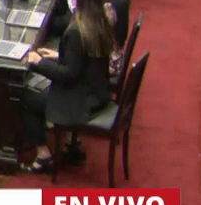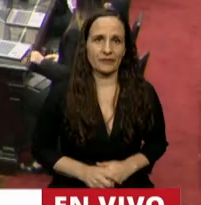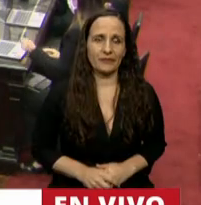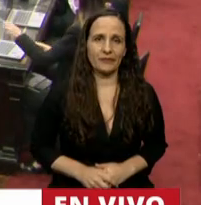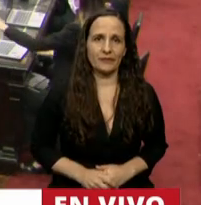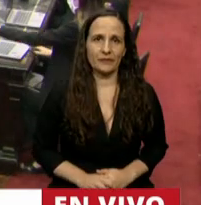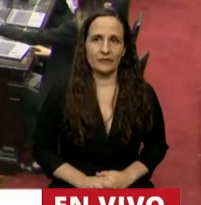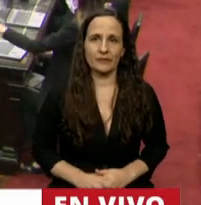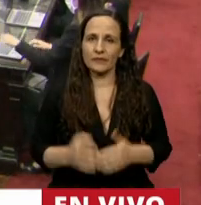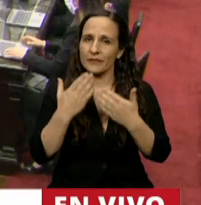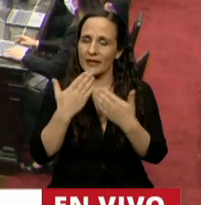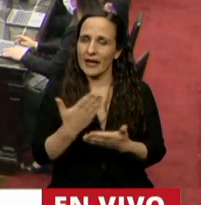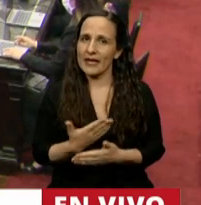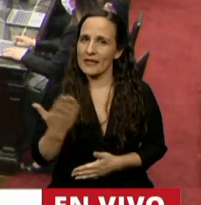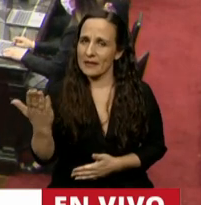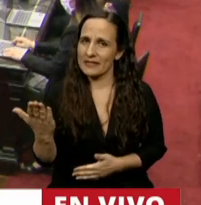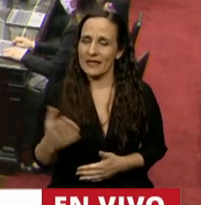Gracias, señor Presidente.